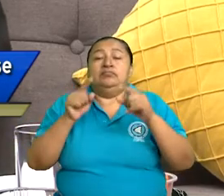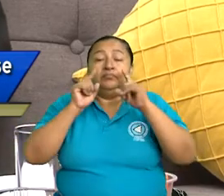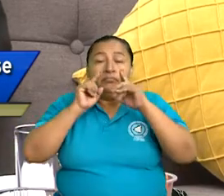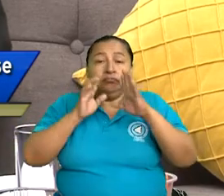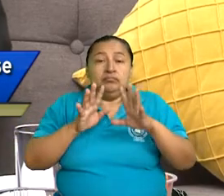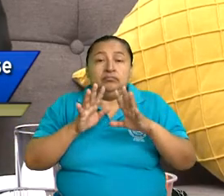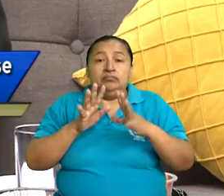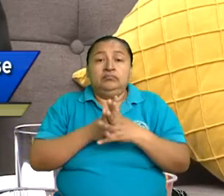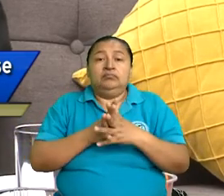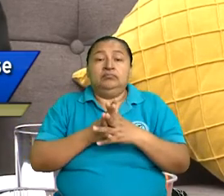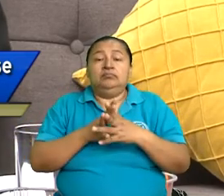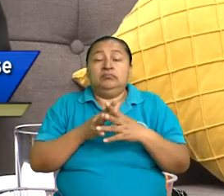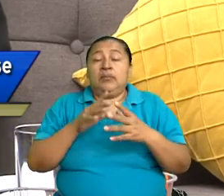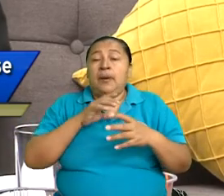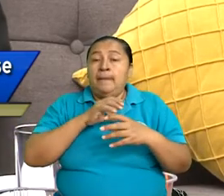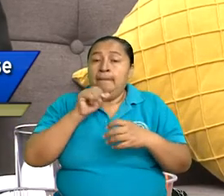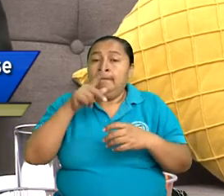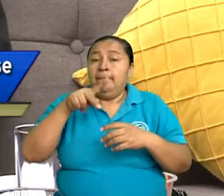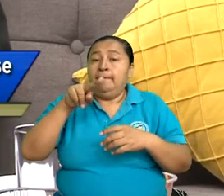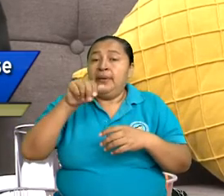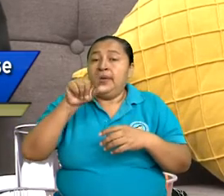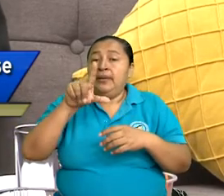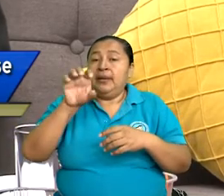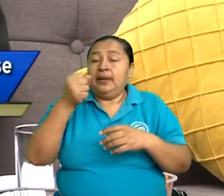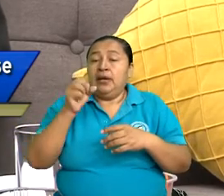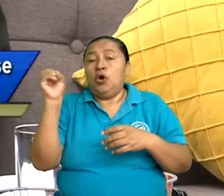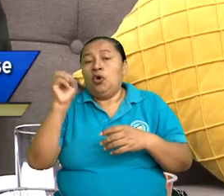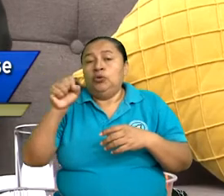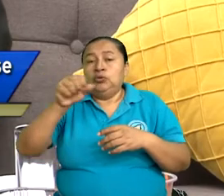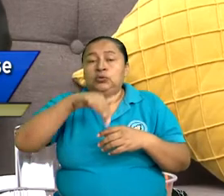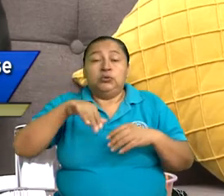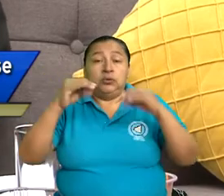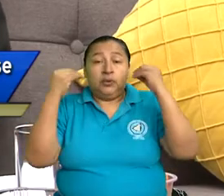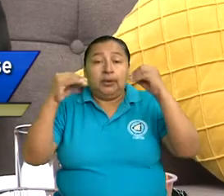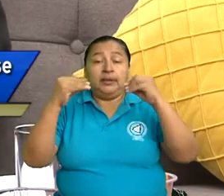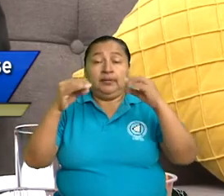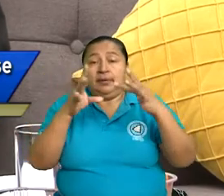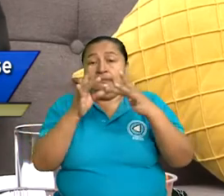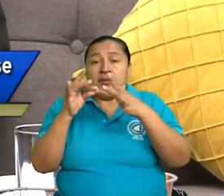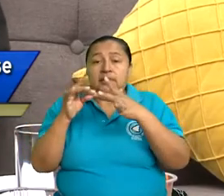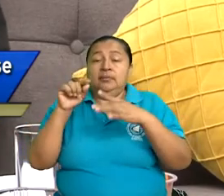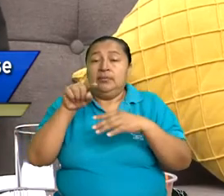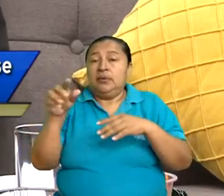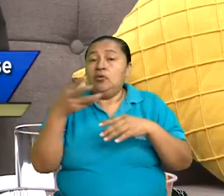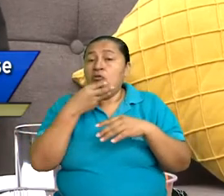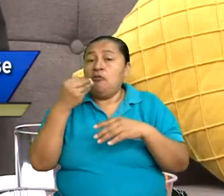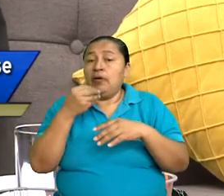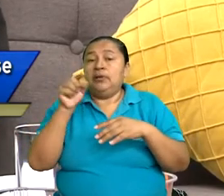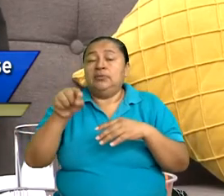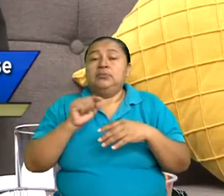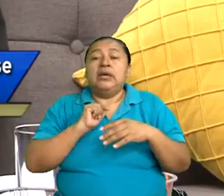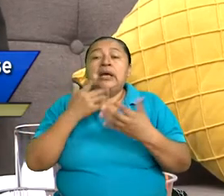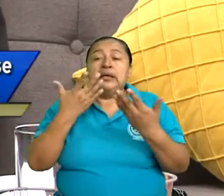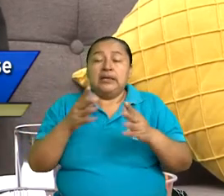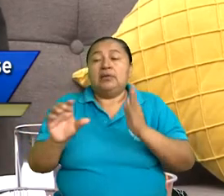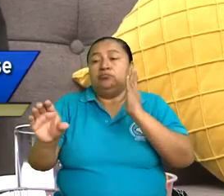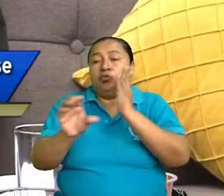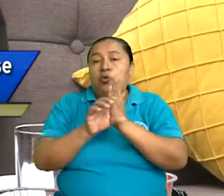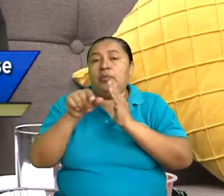penales, medidas socioeducativas especiales para los adolescentes que son declarados